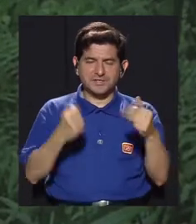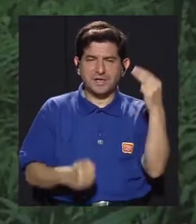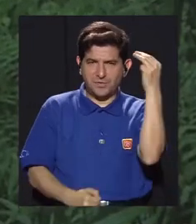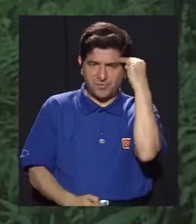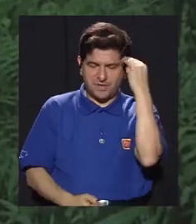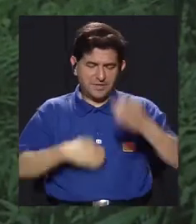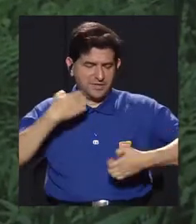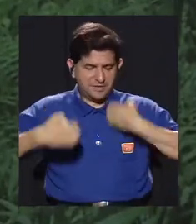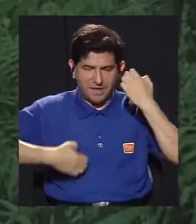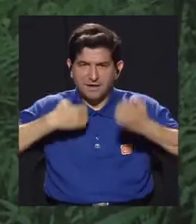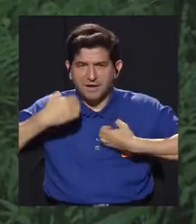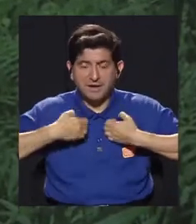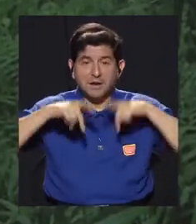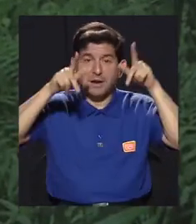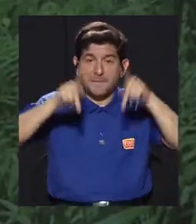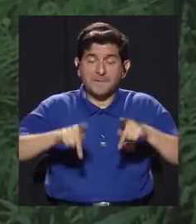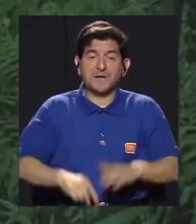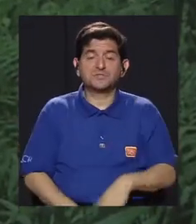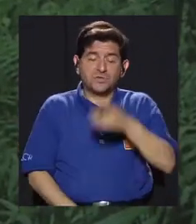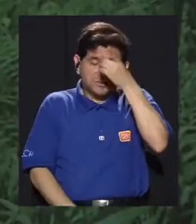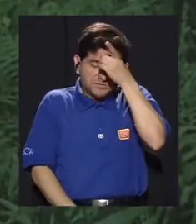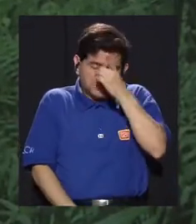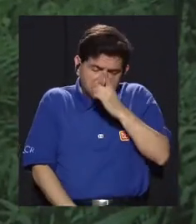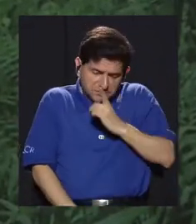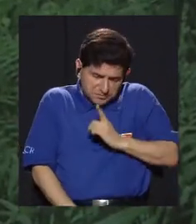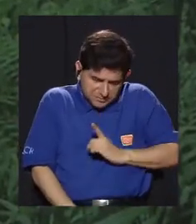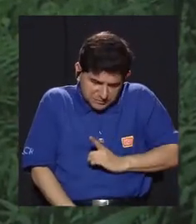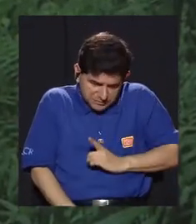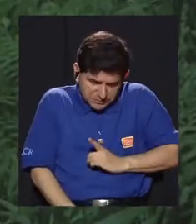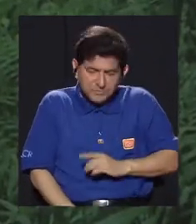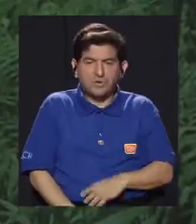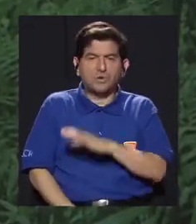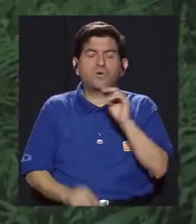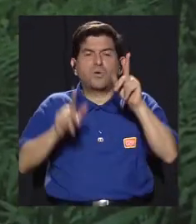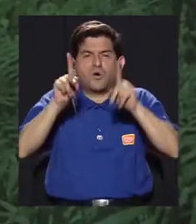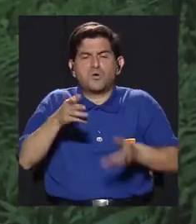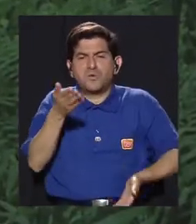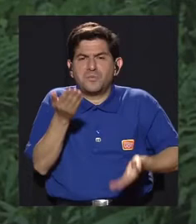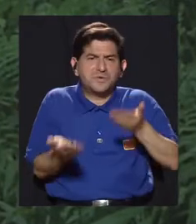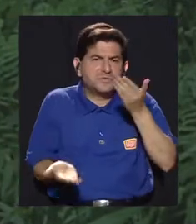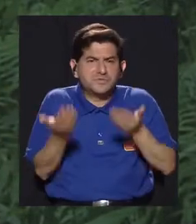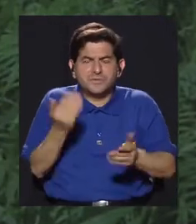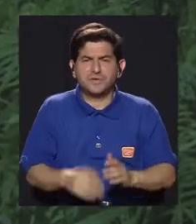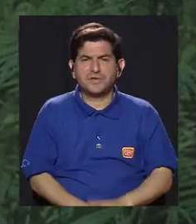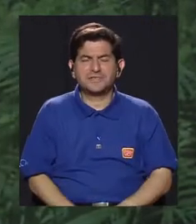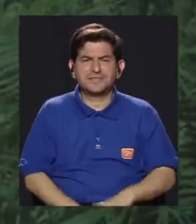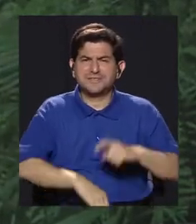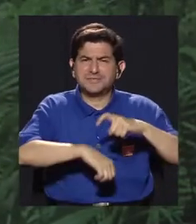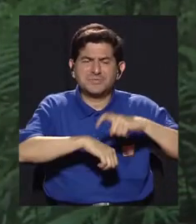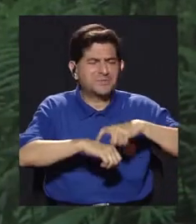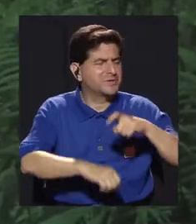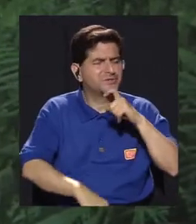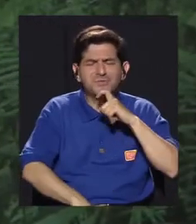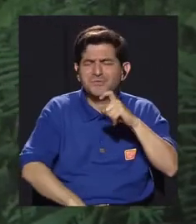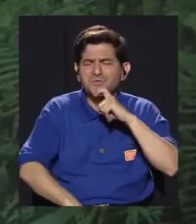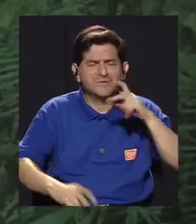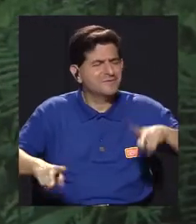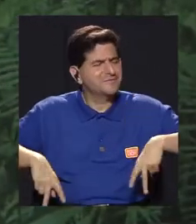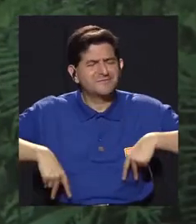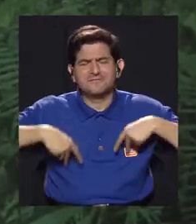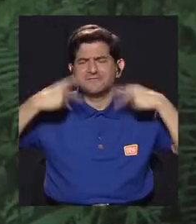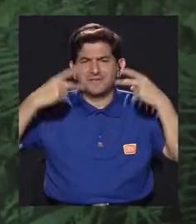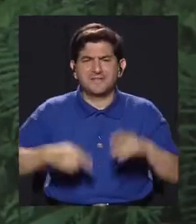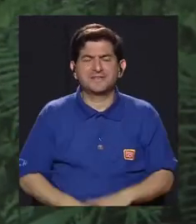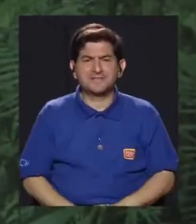o emocional. Entonces, personas con depresión o que han tenido momentos críticos en su vida,